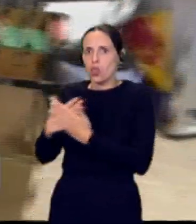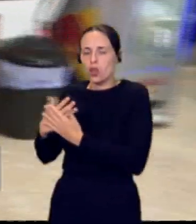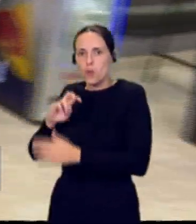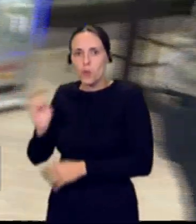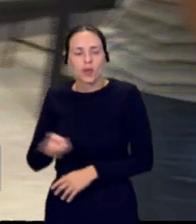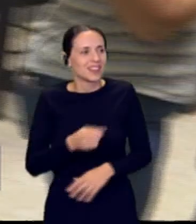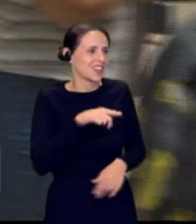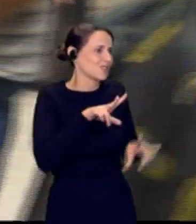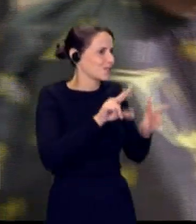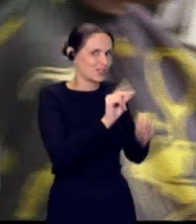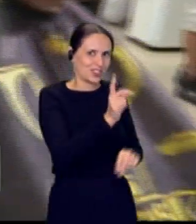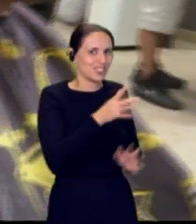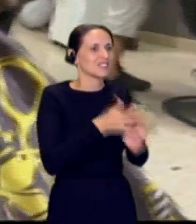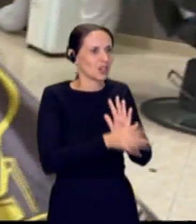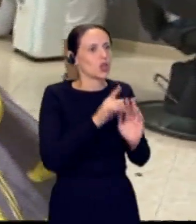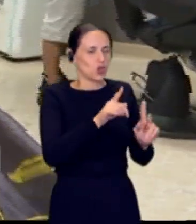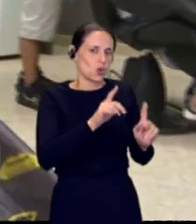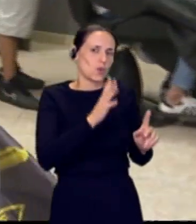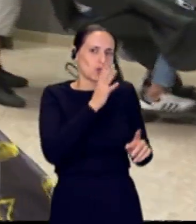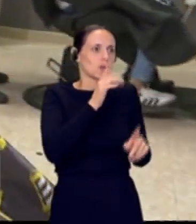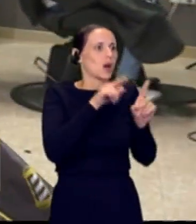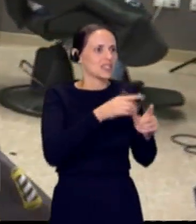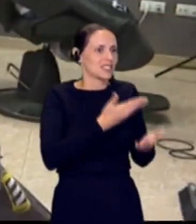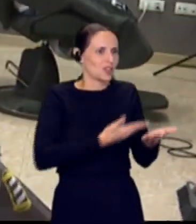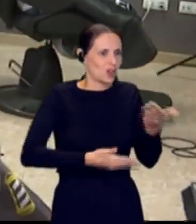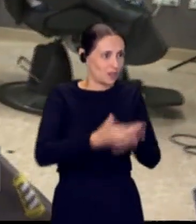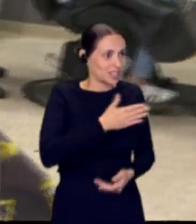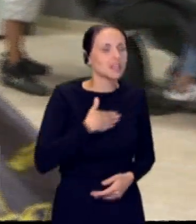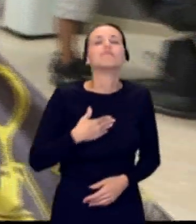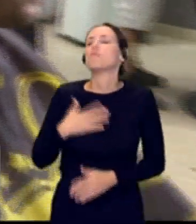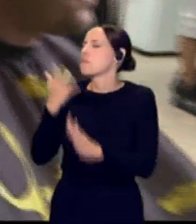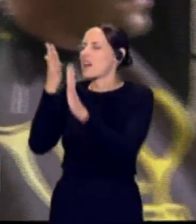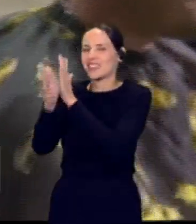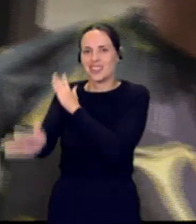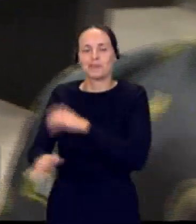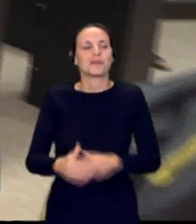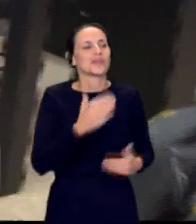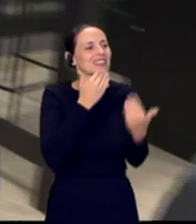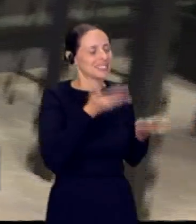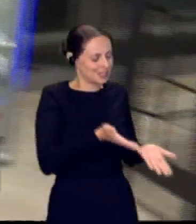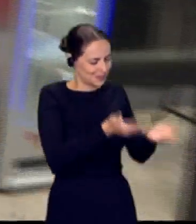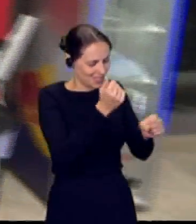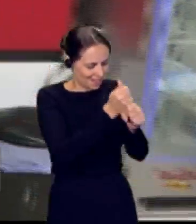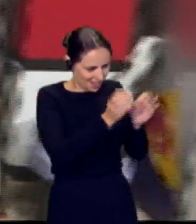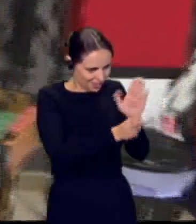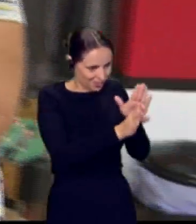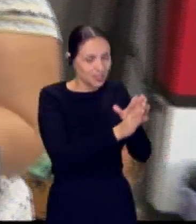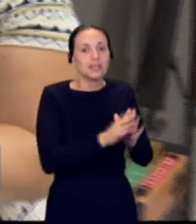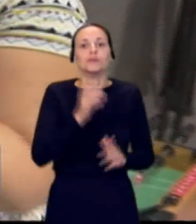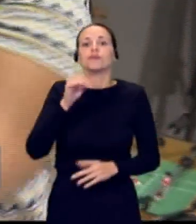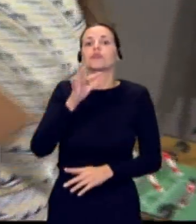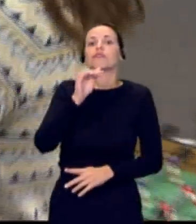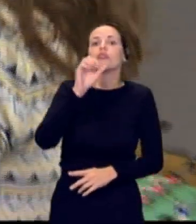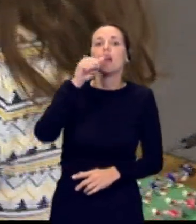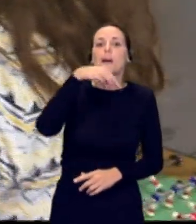acaba aquí. Tú vas a seguir colaborando con este tipo de causas, Yo sí, toda mi vida. Pues muchas gracias. Te dejamos trabajar. También nos acompaña Fiamma.